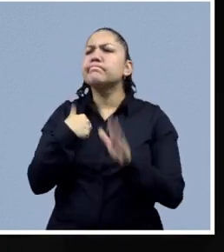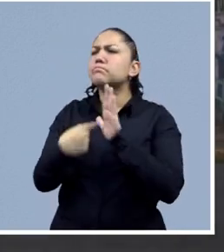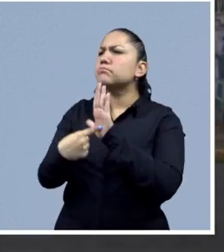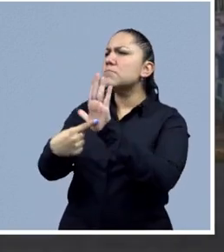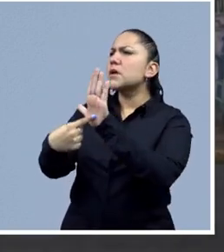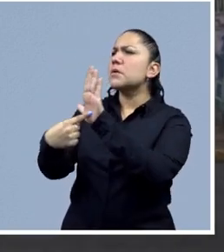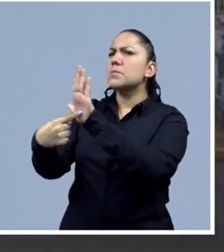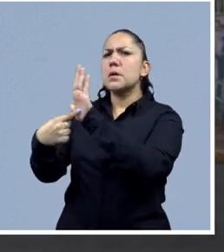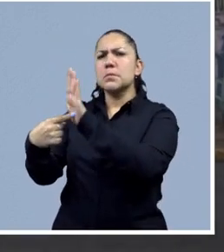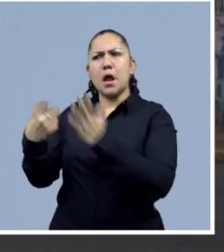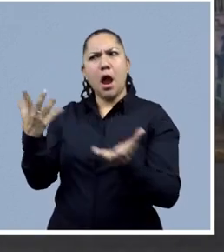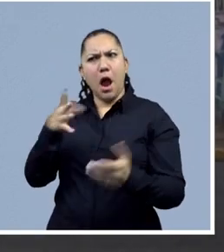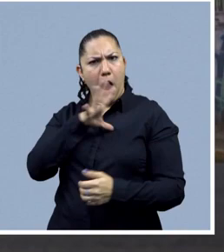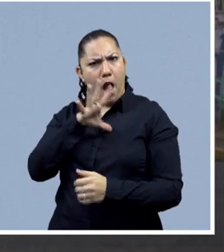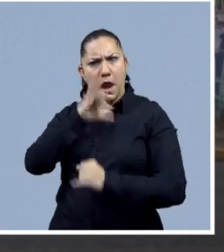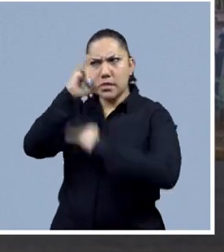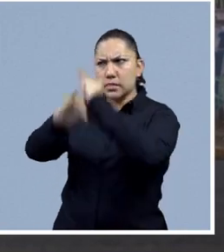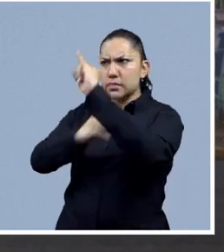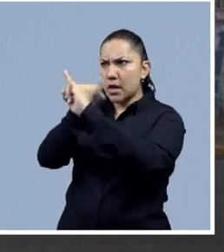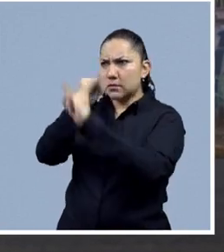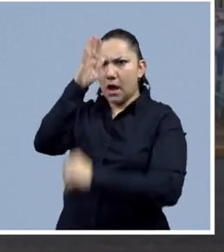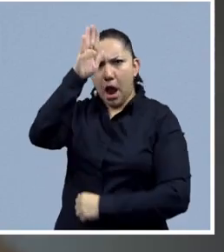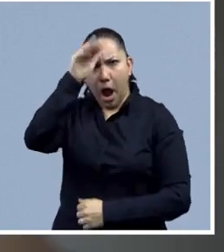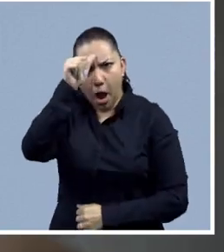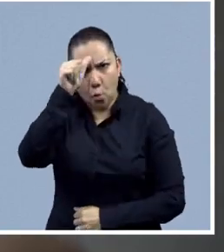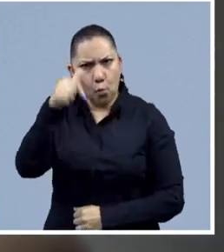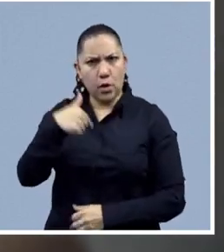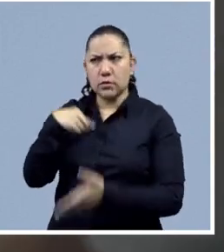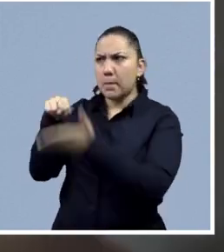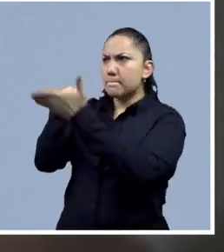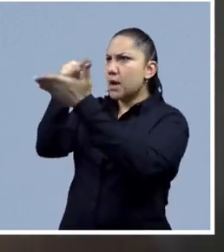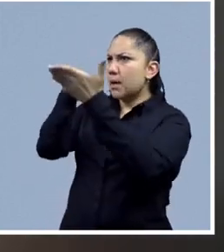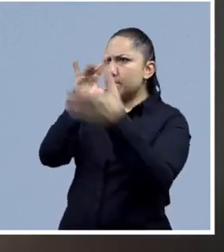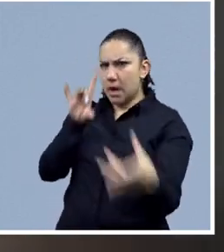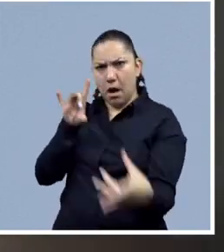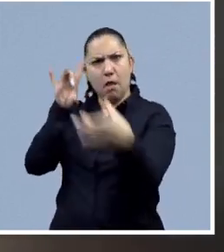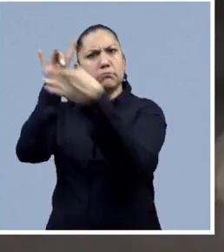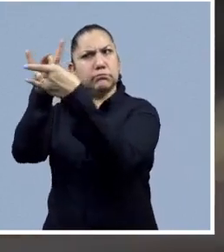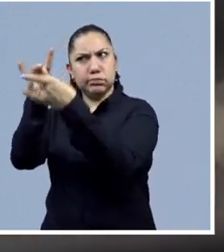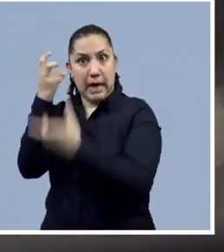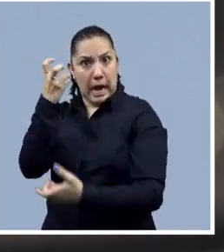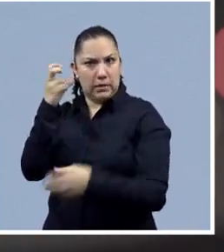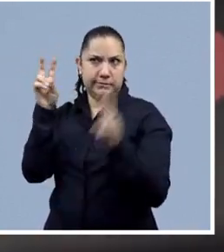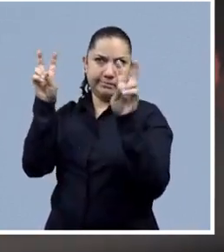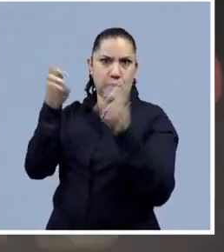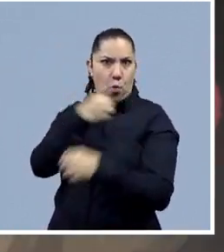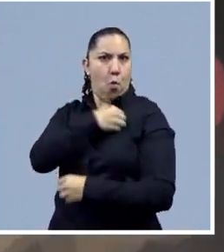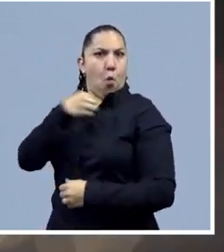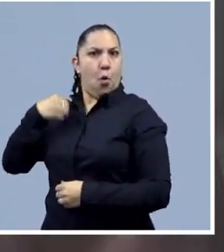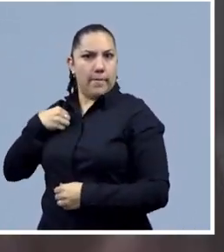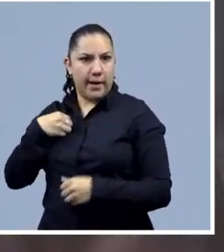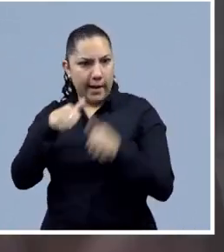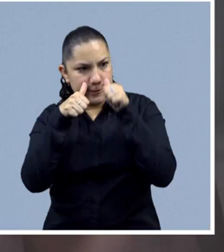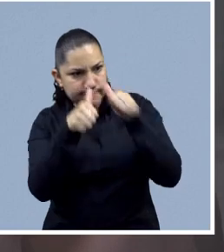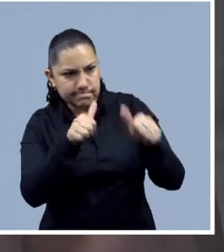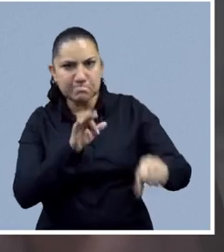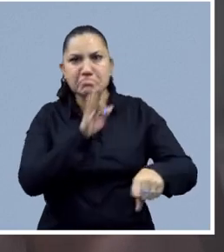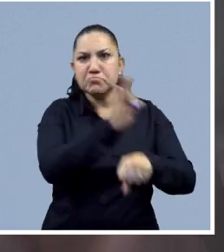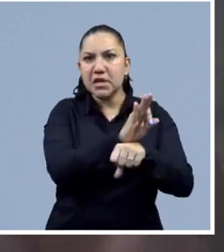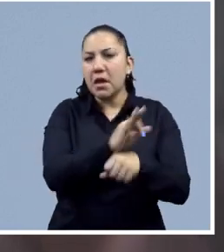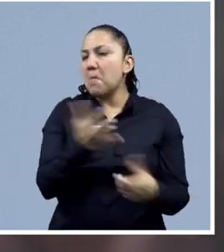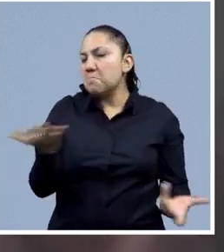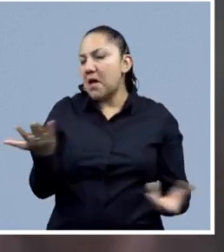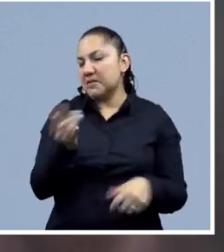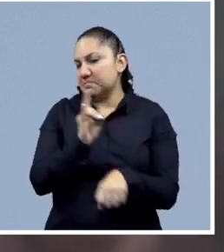una cara frente al resto del mundo, a acuerdos internacionales que suscribimos y que nos obligarían a atender esta